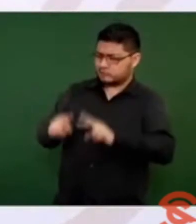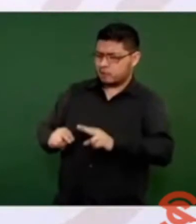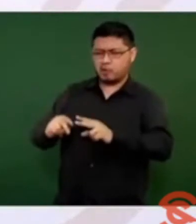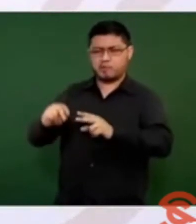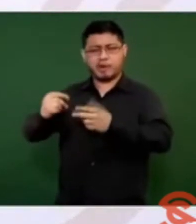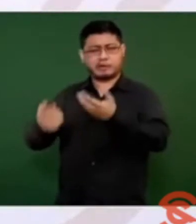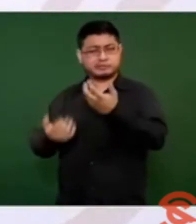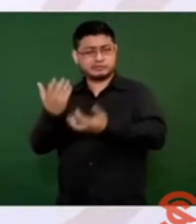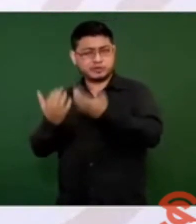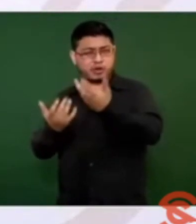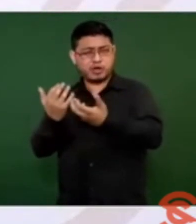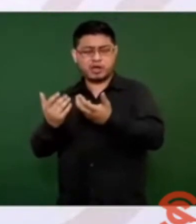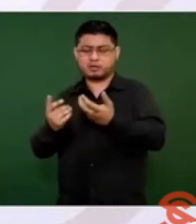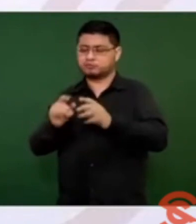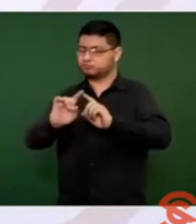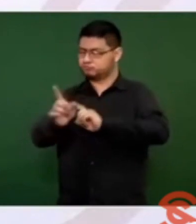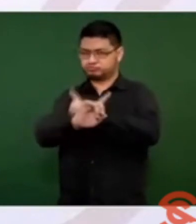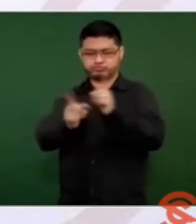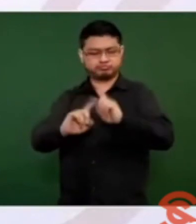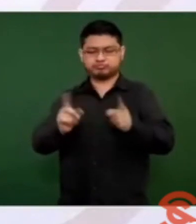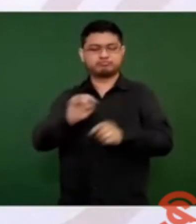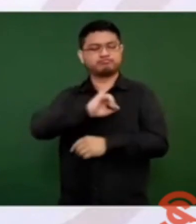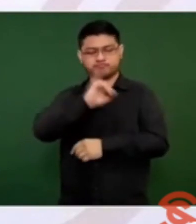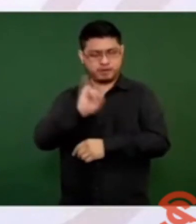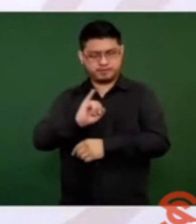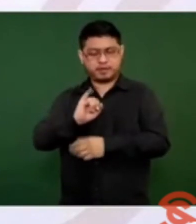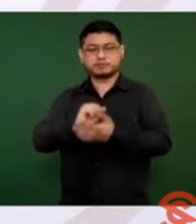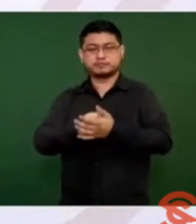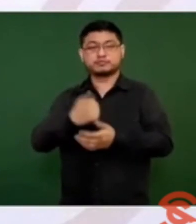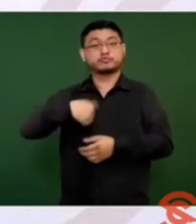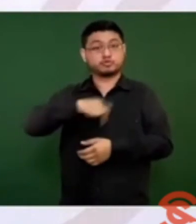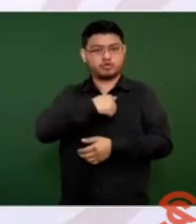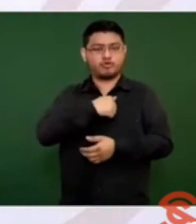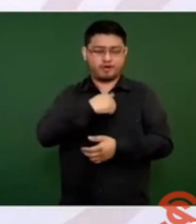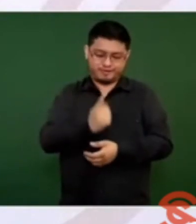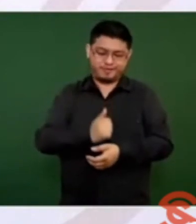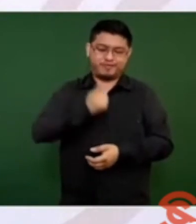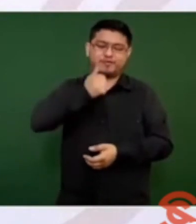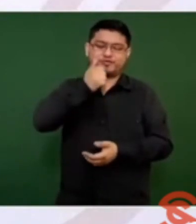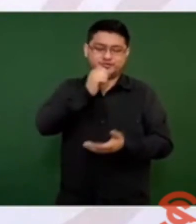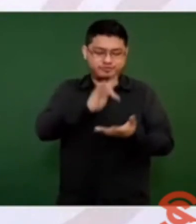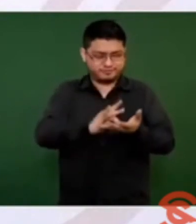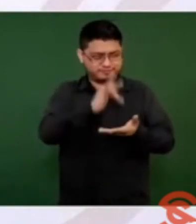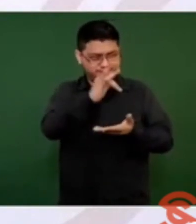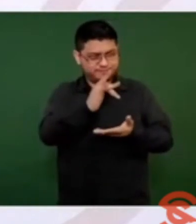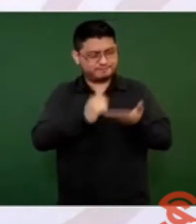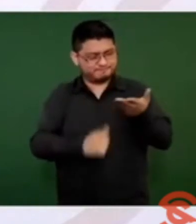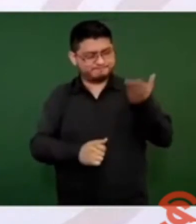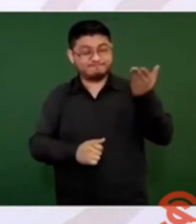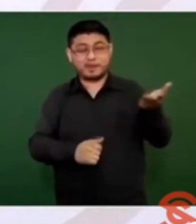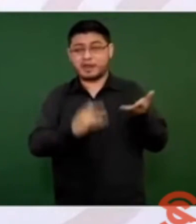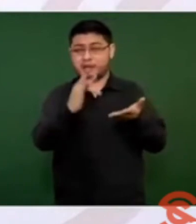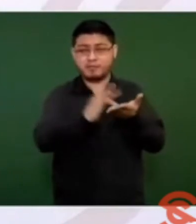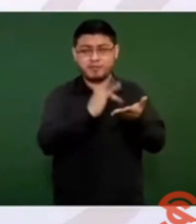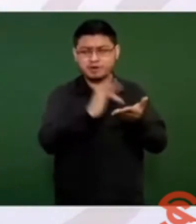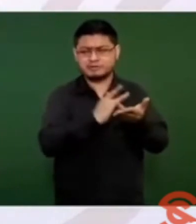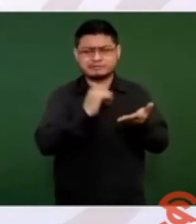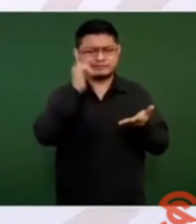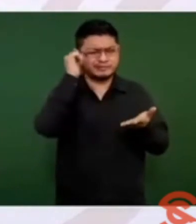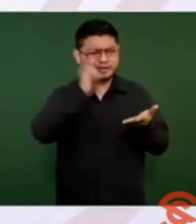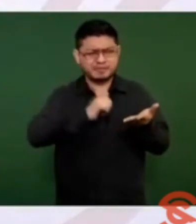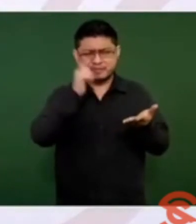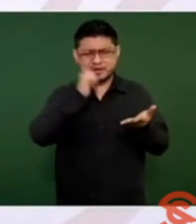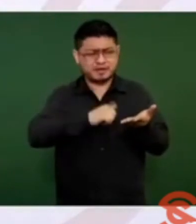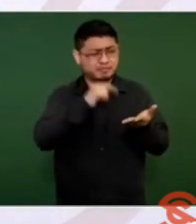natural o tragedia. Aquí quiero agradecer el apoyo que siempre hemos recibido, tanto